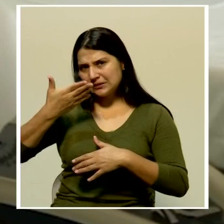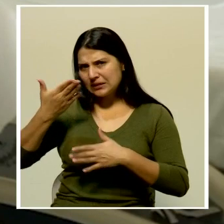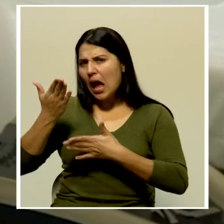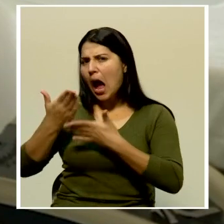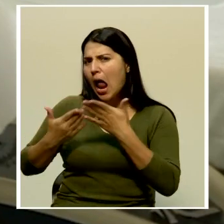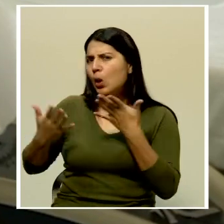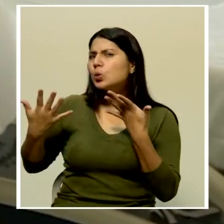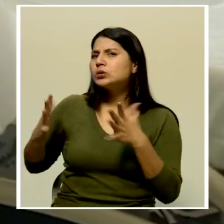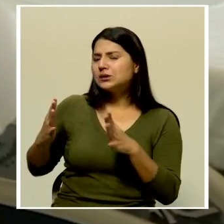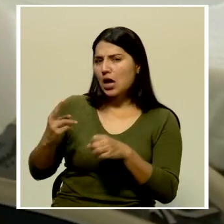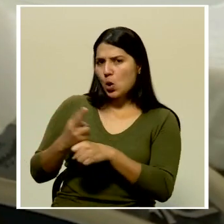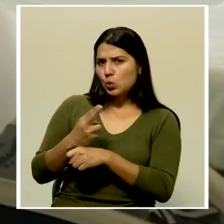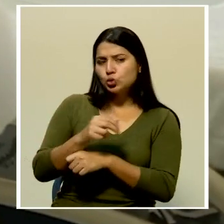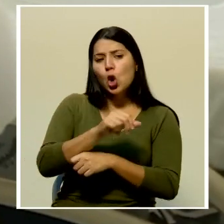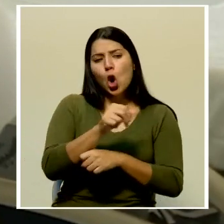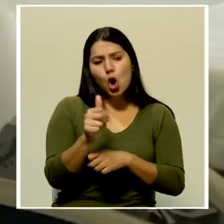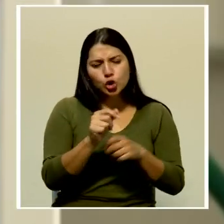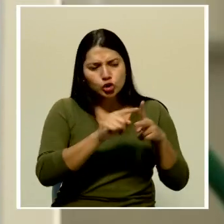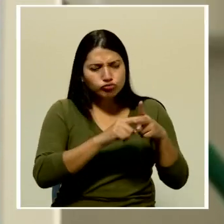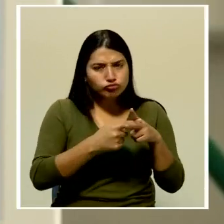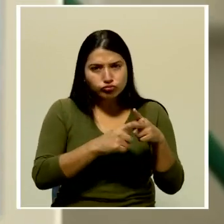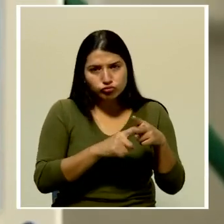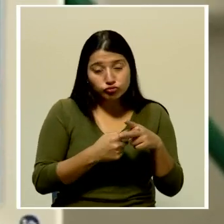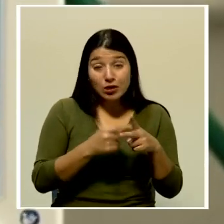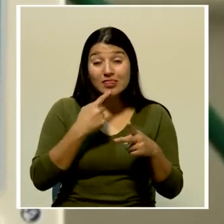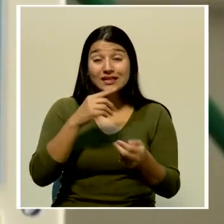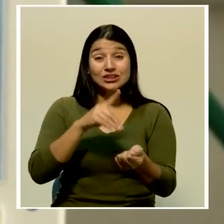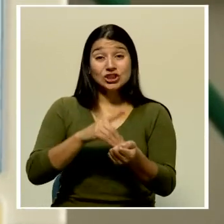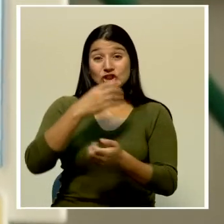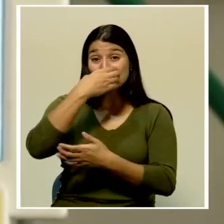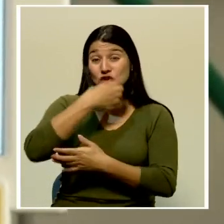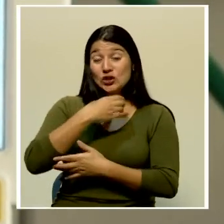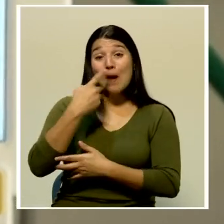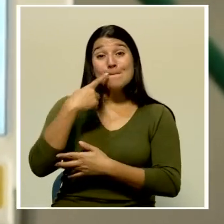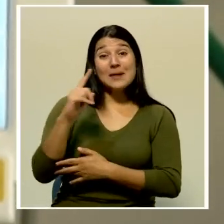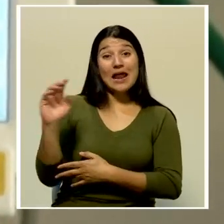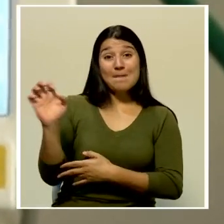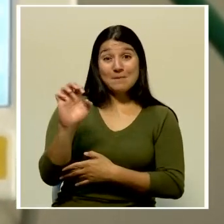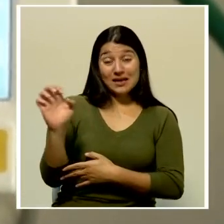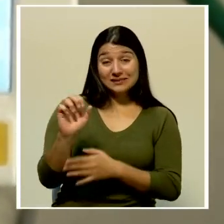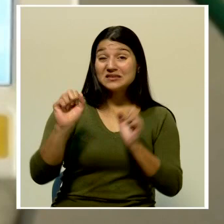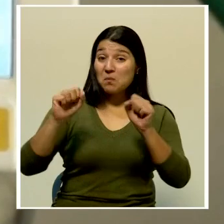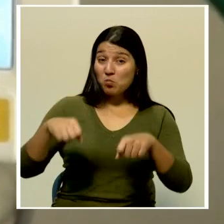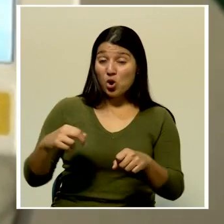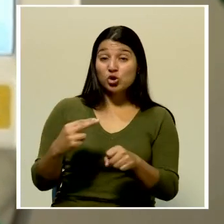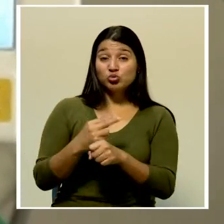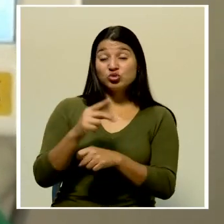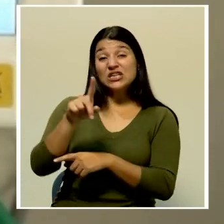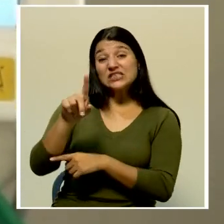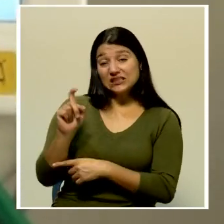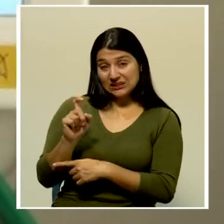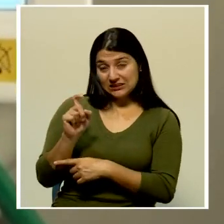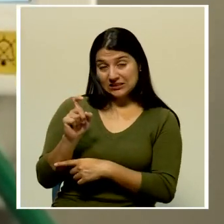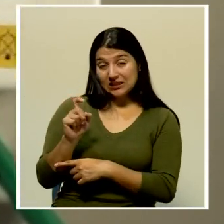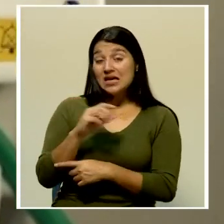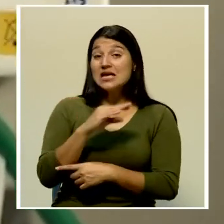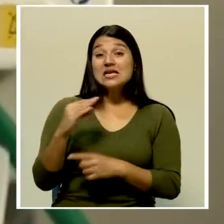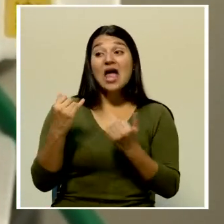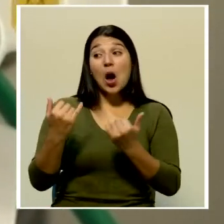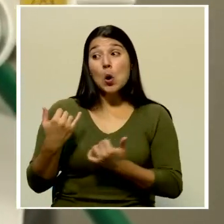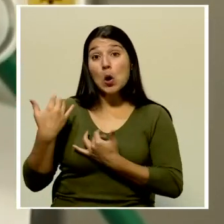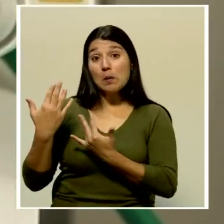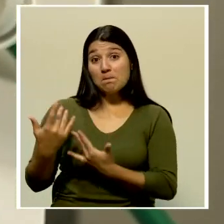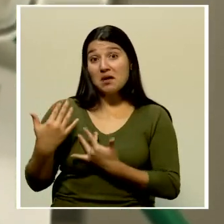utilizados y otros en reparación. Macaya argumentó que para la emergencia se pueden utilizar 100 de estos y están a la